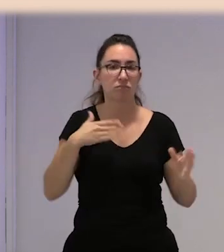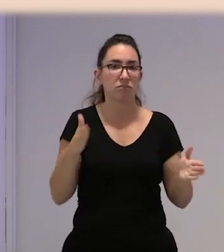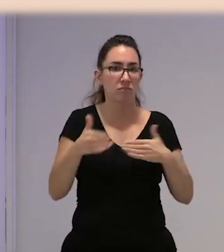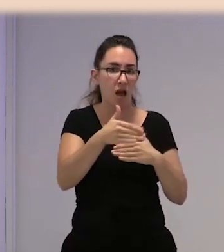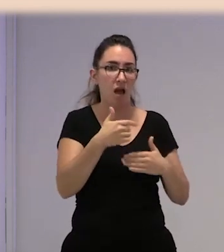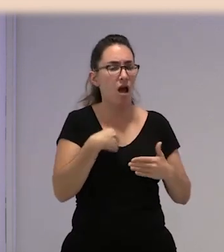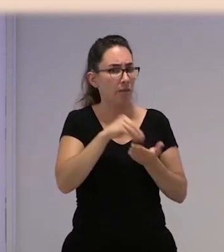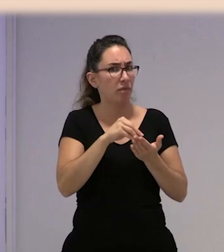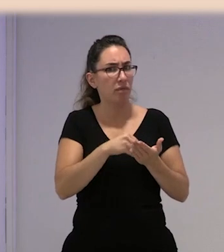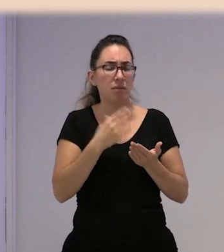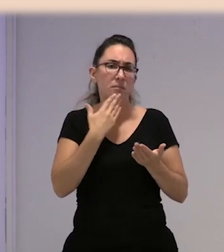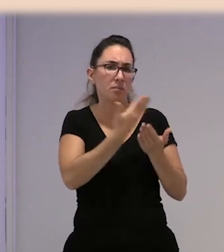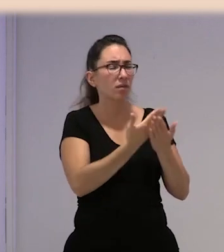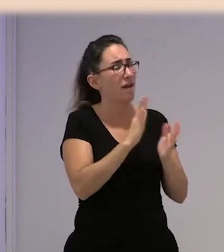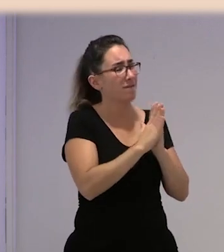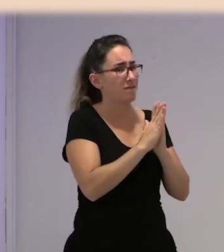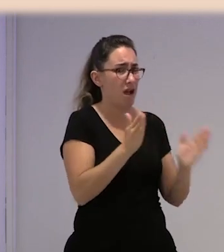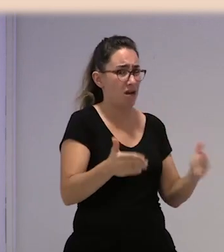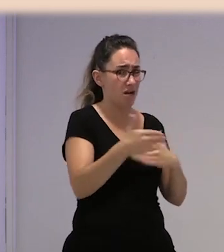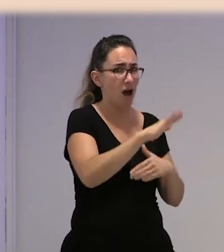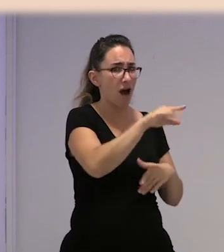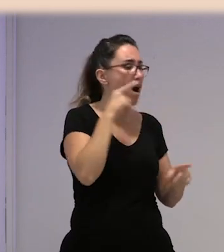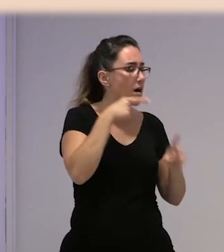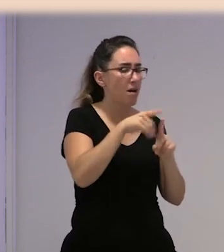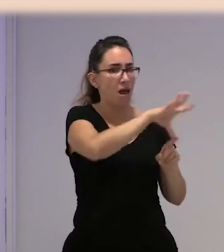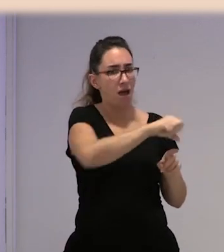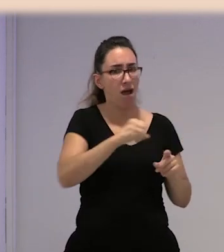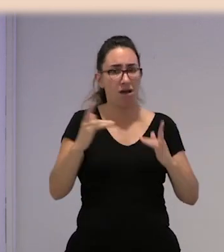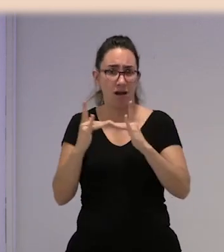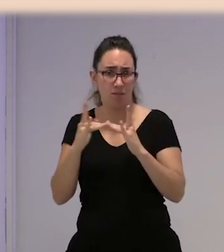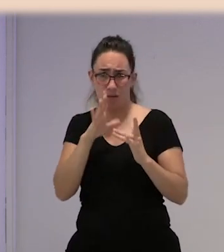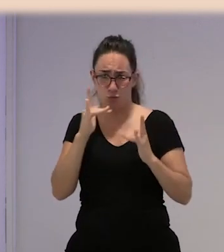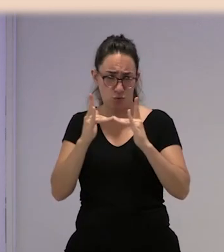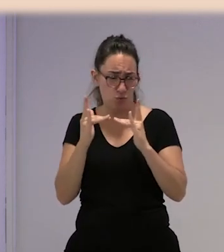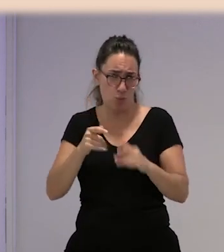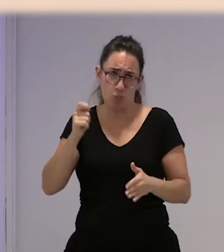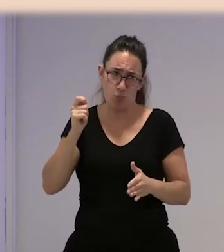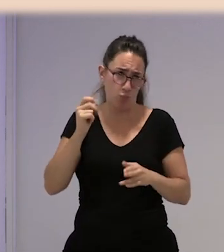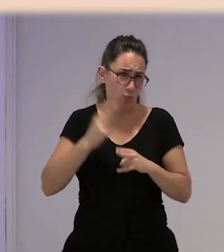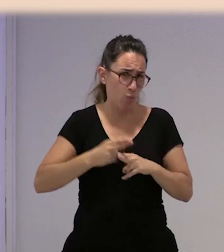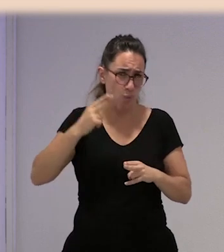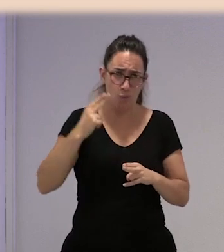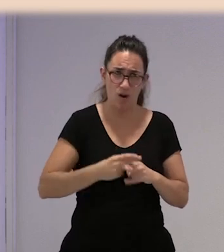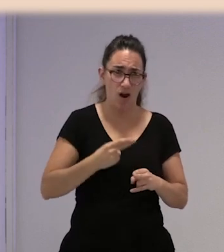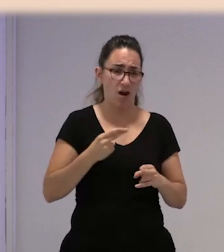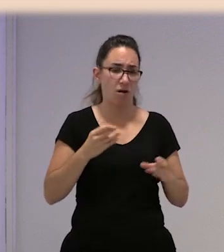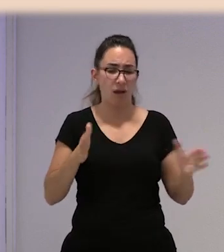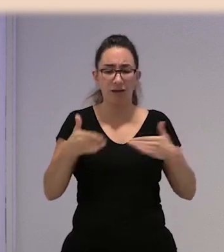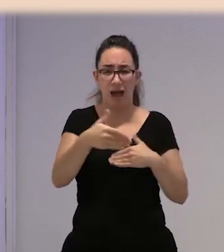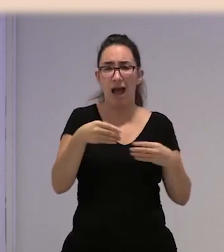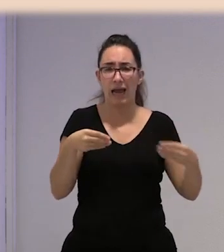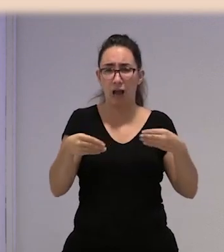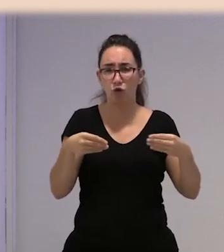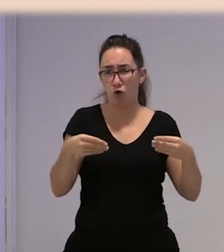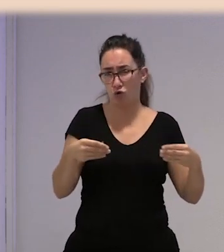que por favor que les dejara las cajas vacías, porque necesitaban ponerlas en la cama, porque ahí no podían dormir. Y se llevaban todas las cajas de cartón para